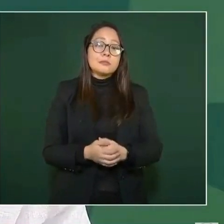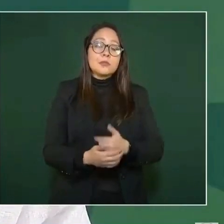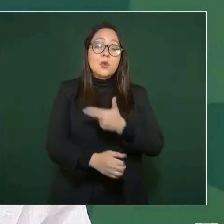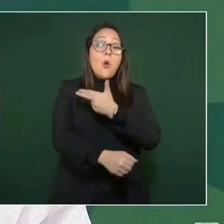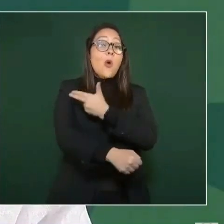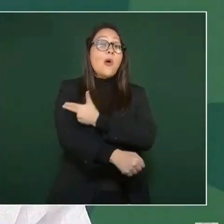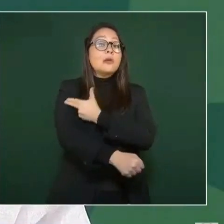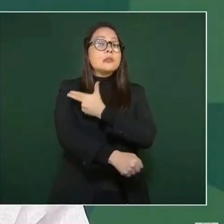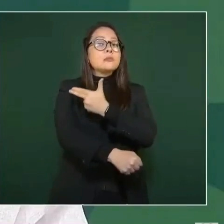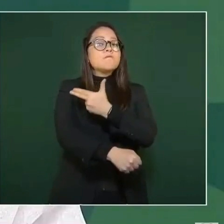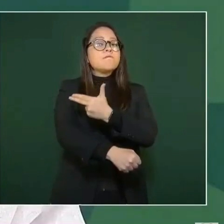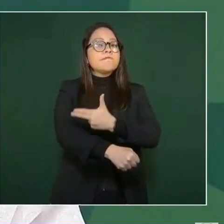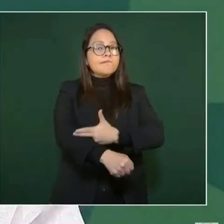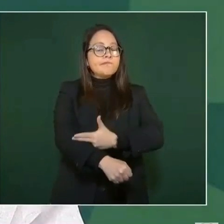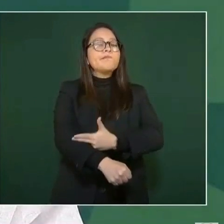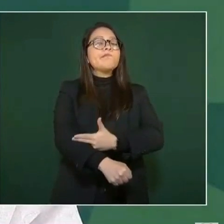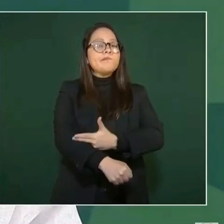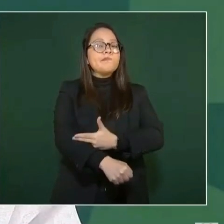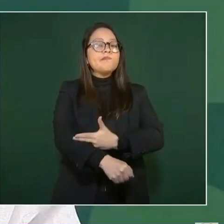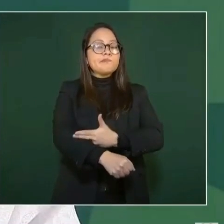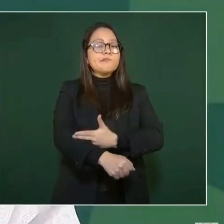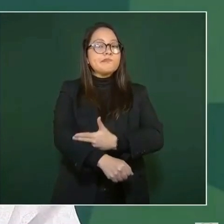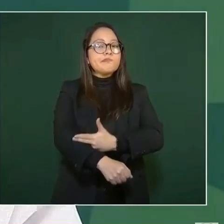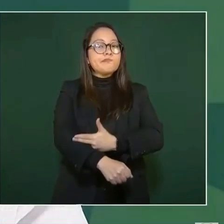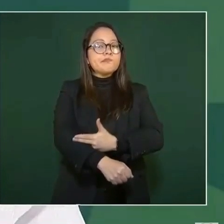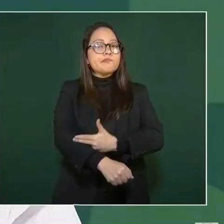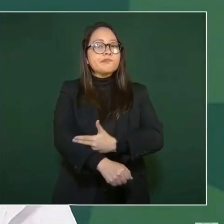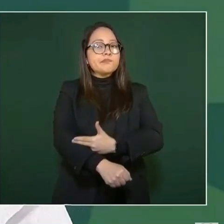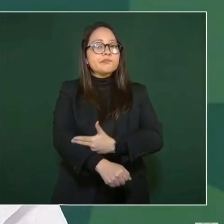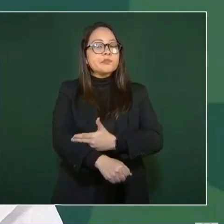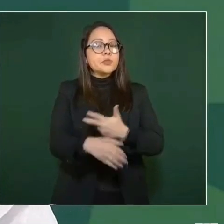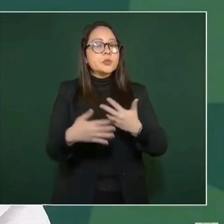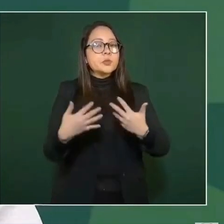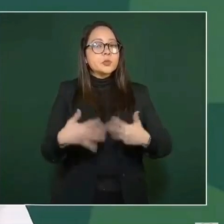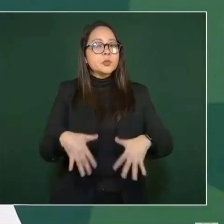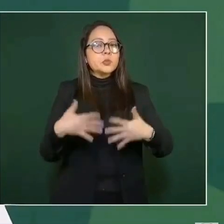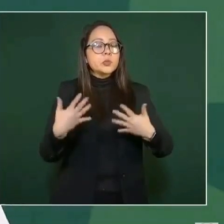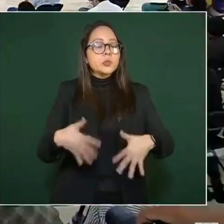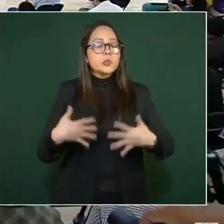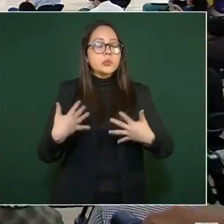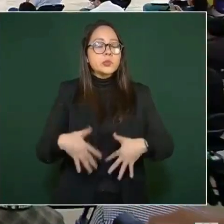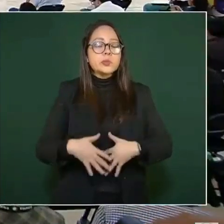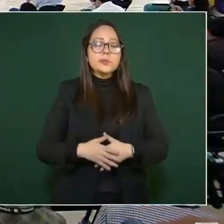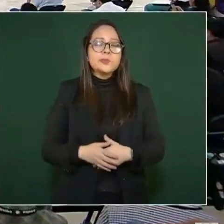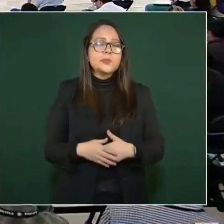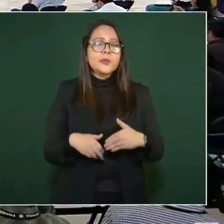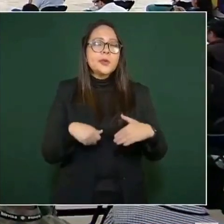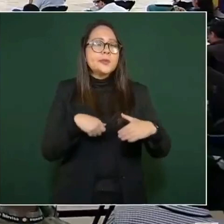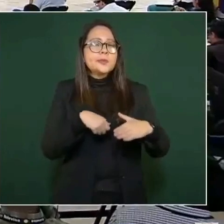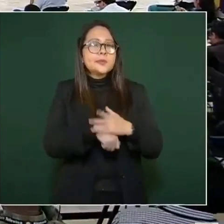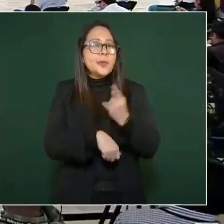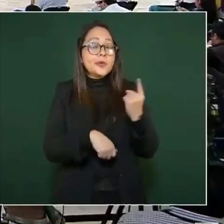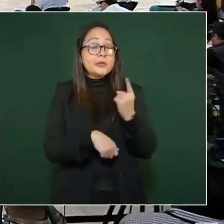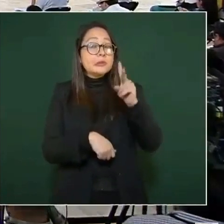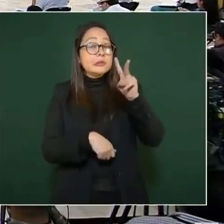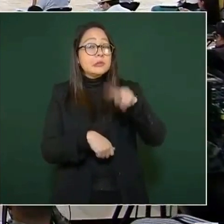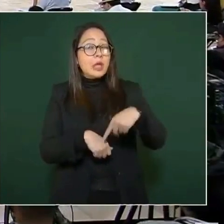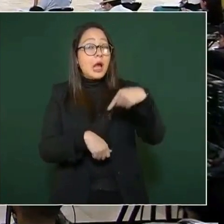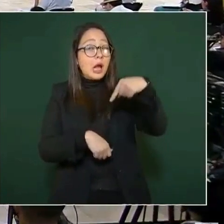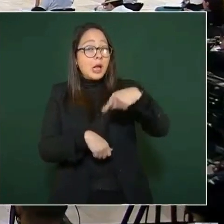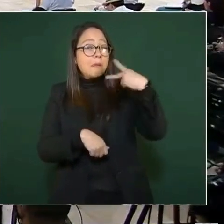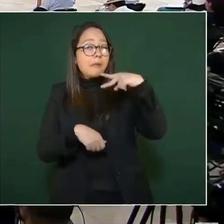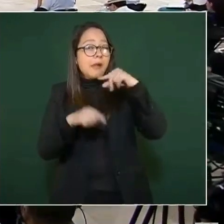porque nada dañaba más a Veracruz